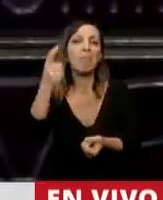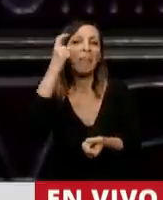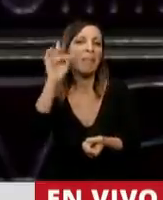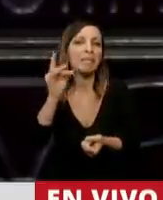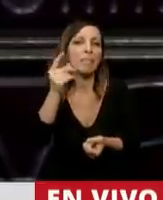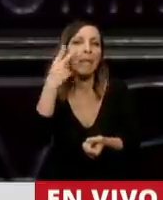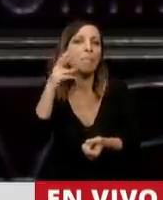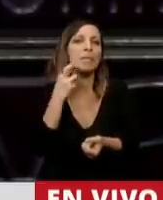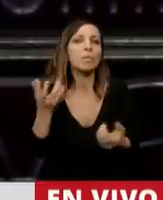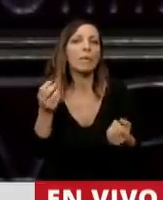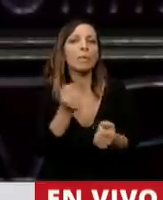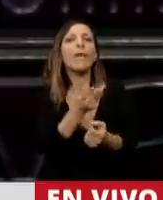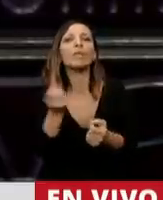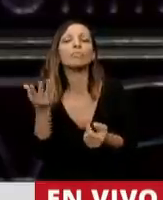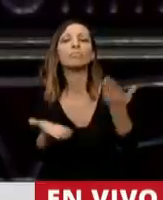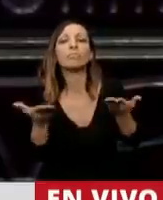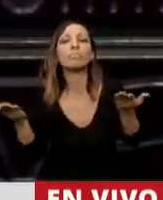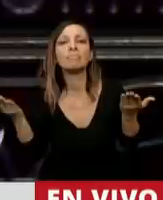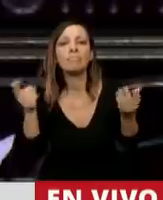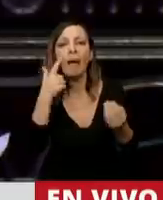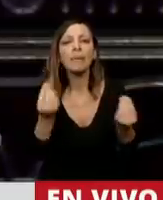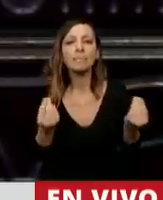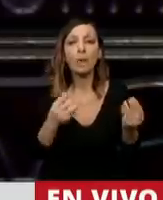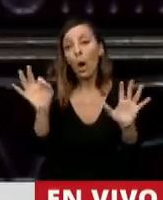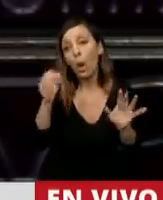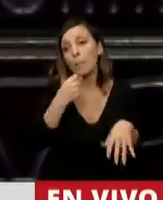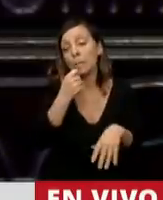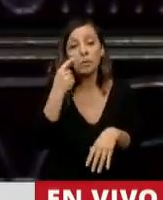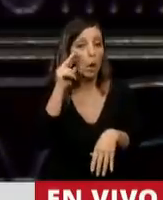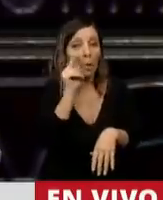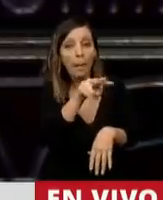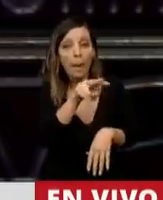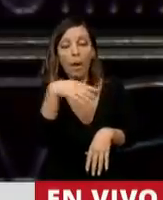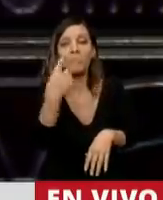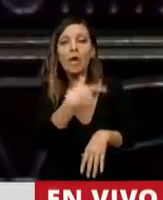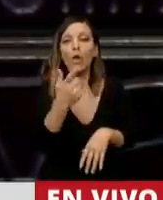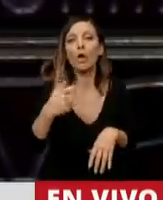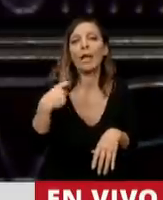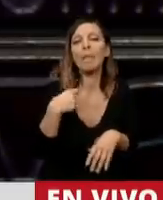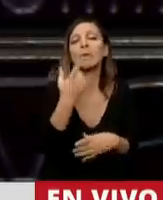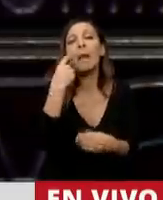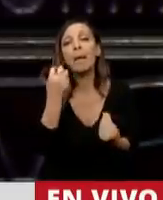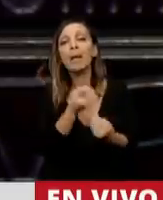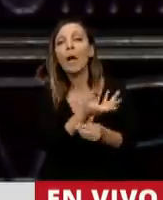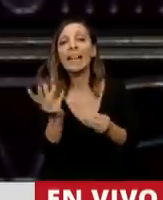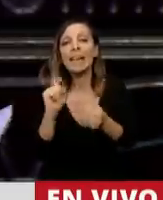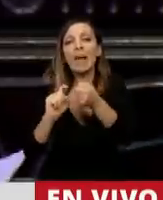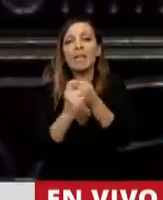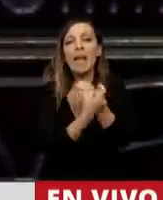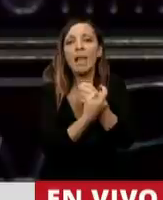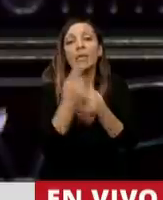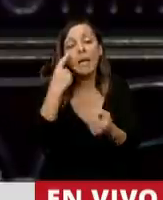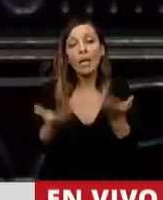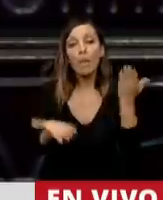diciembre de 2019. O le preguntaría, o a los otros gremios también cuántos afiliados tenían y ahí